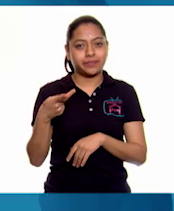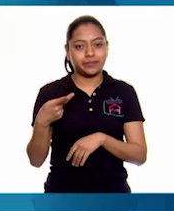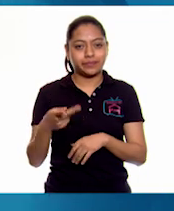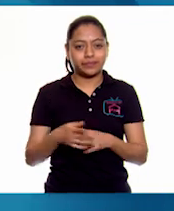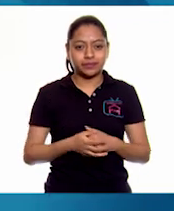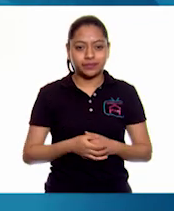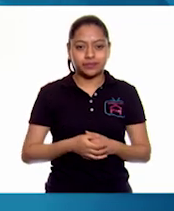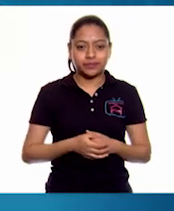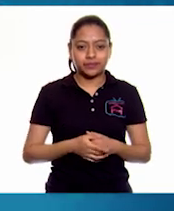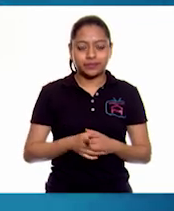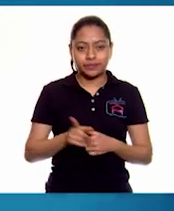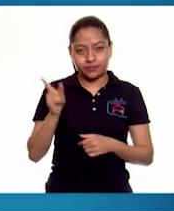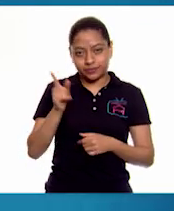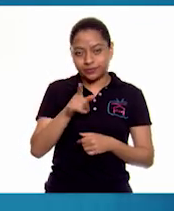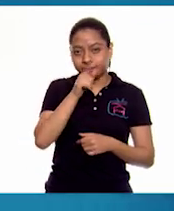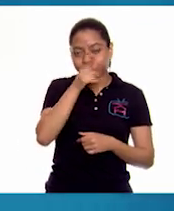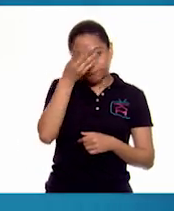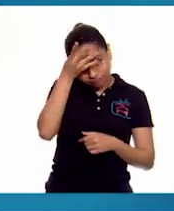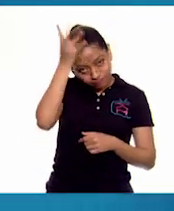este gallito,